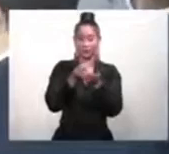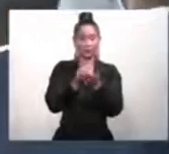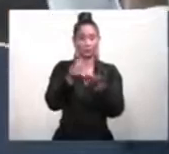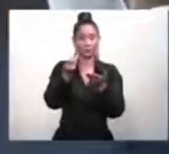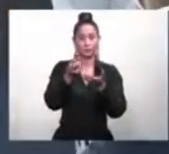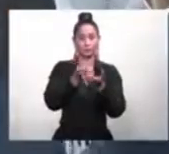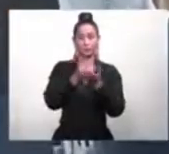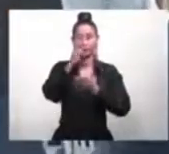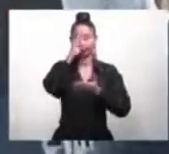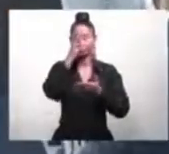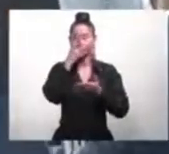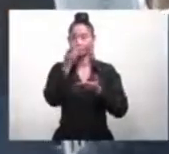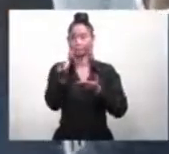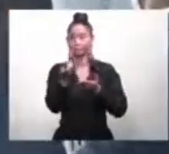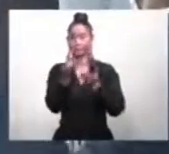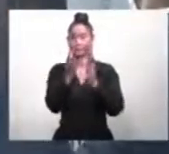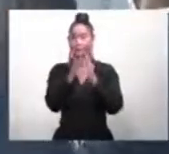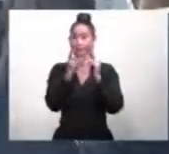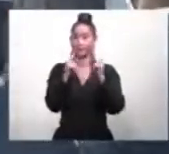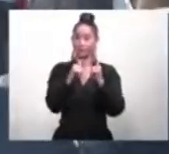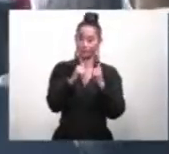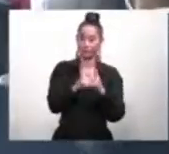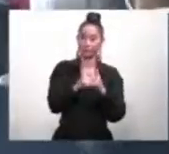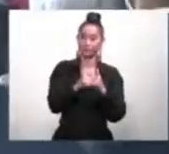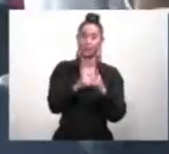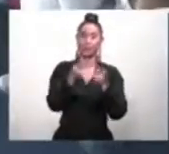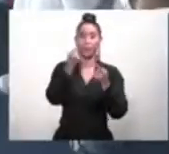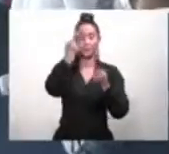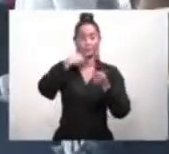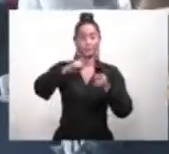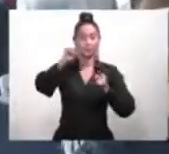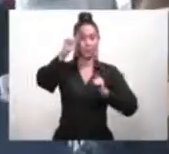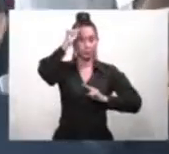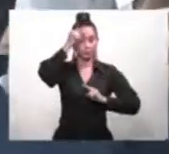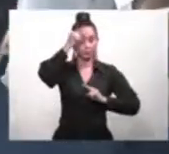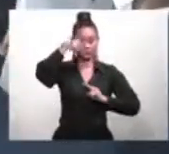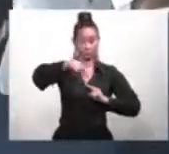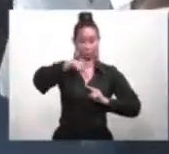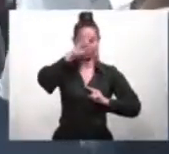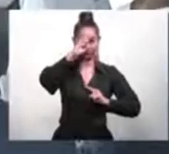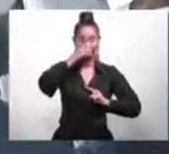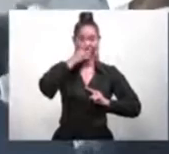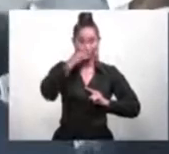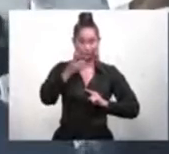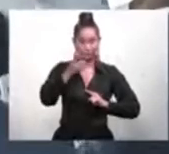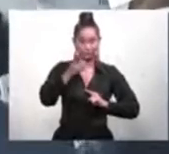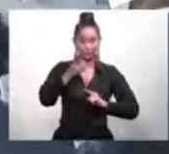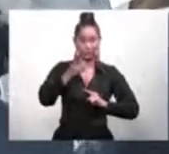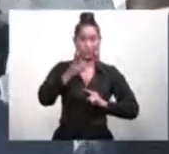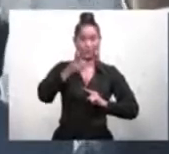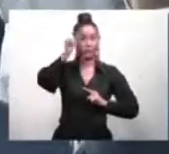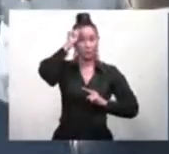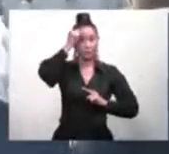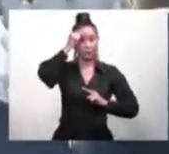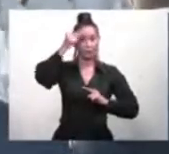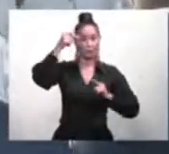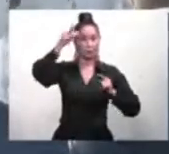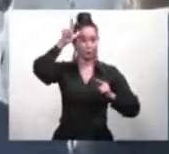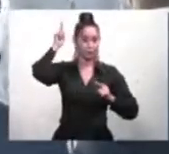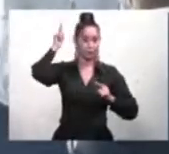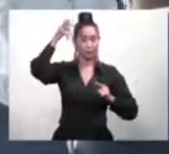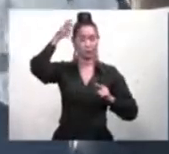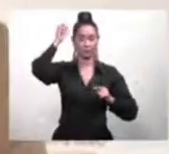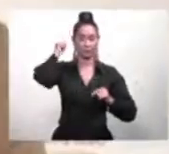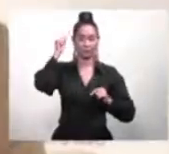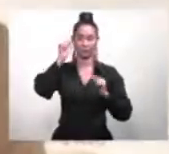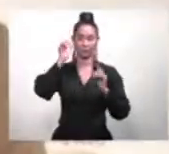Dominicana. No obstante, el gobierno de la República Dominicana, el gobierno del presidente Luis Abinader hace frente